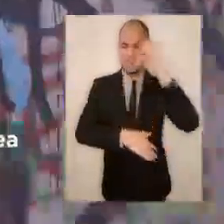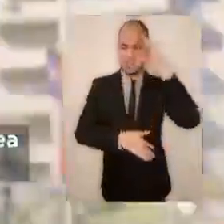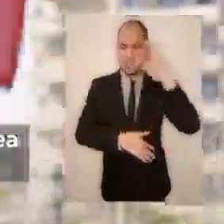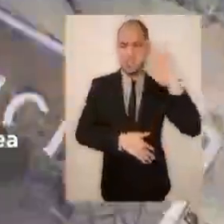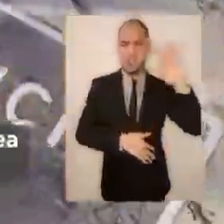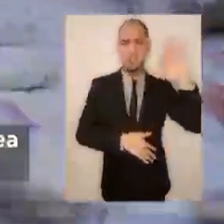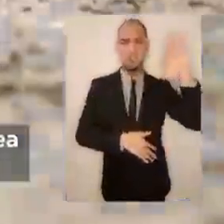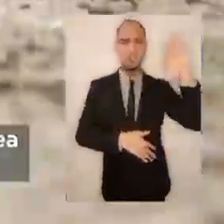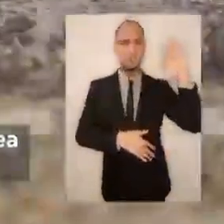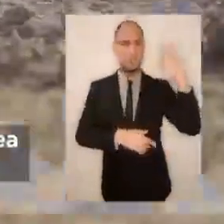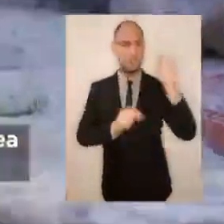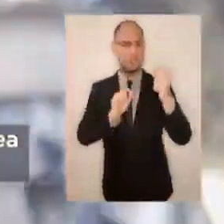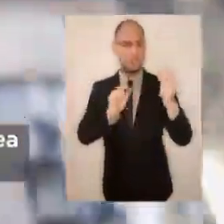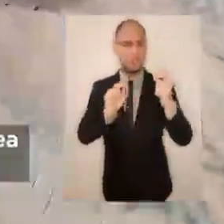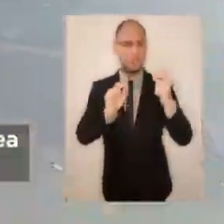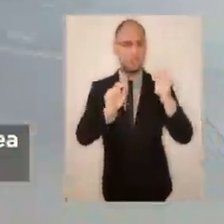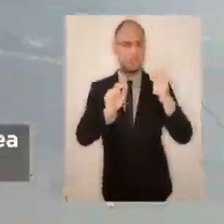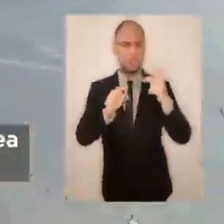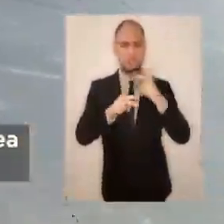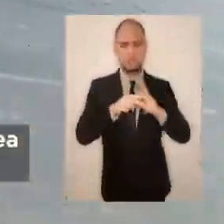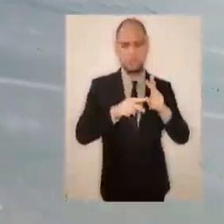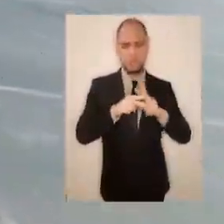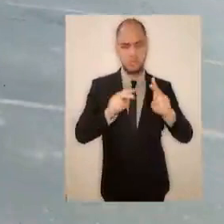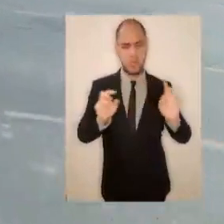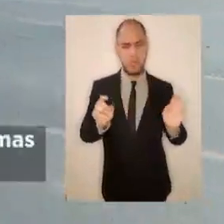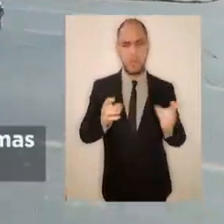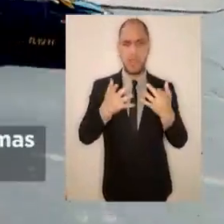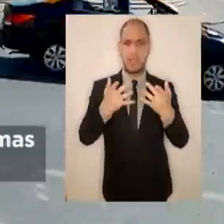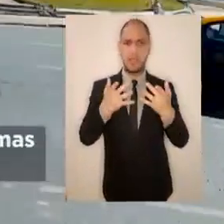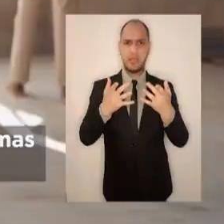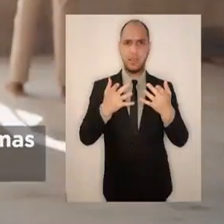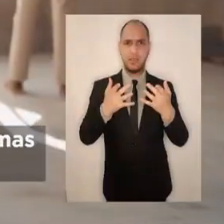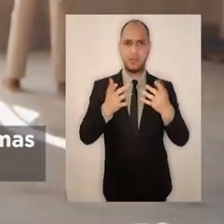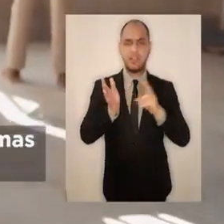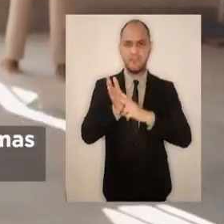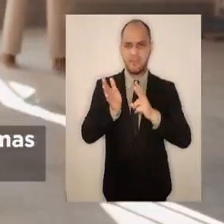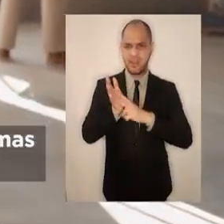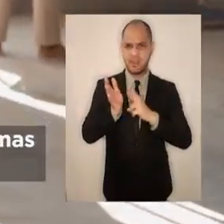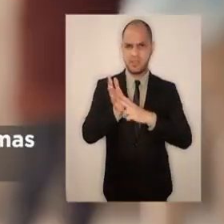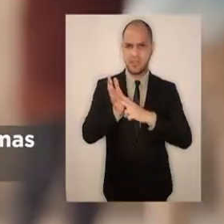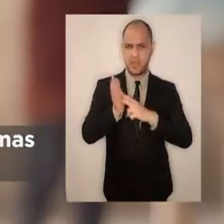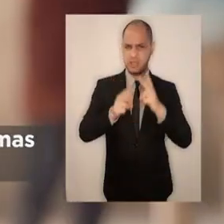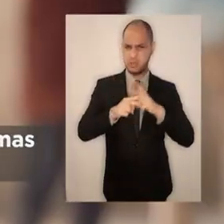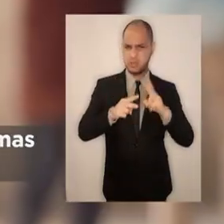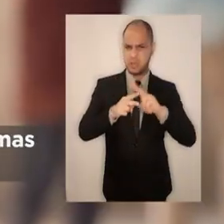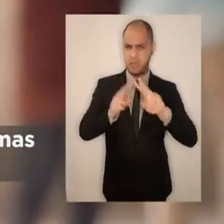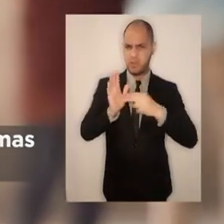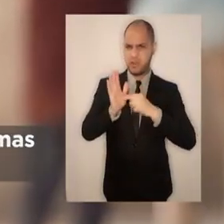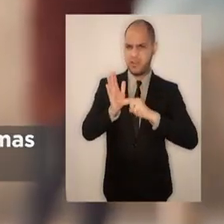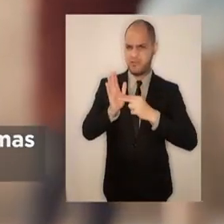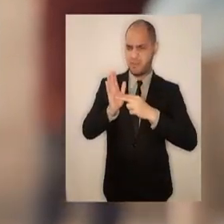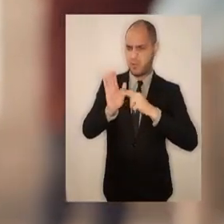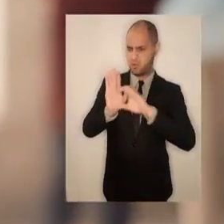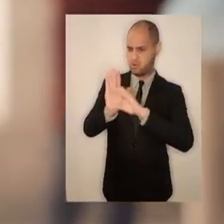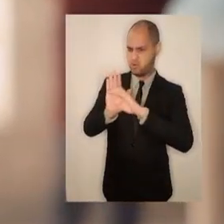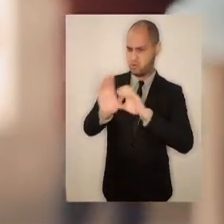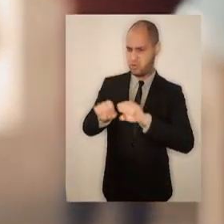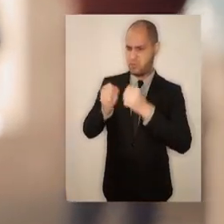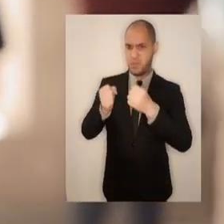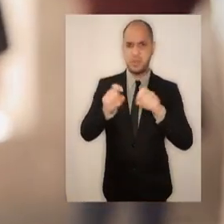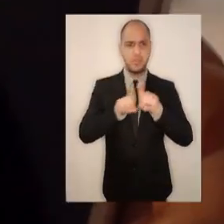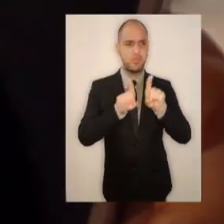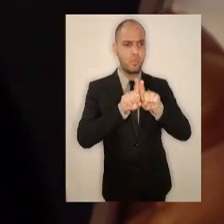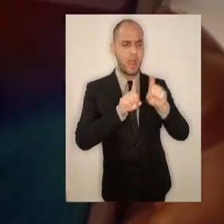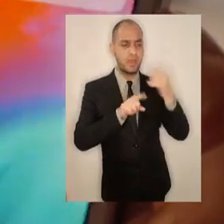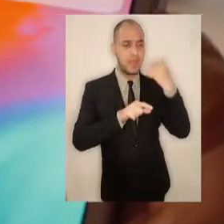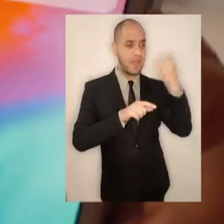instalada en un discurso que plantea una solución mágica. Pero, ¿de verdad vamos a solucionar los problemas rompiendo la Constitución? Es